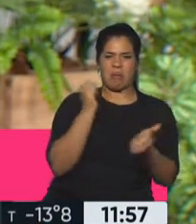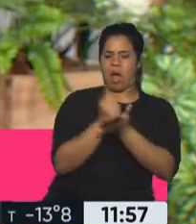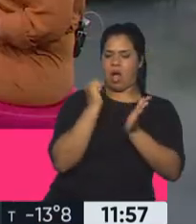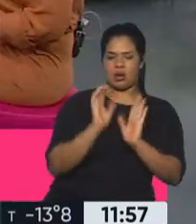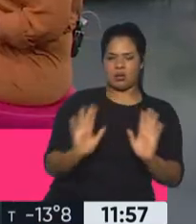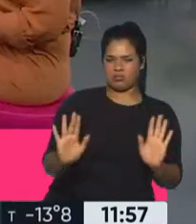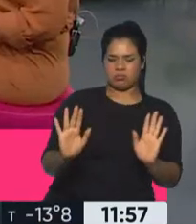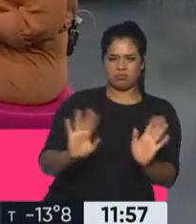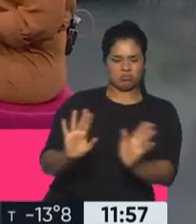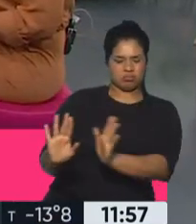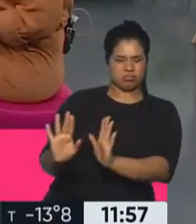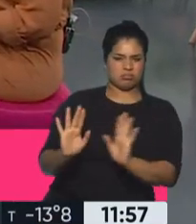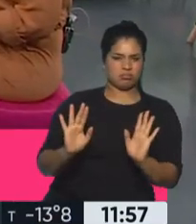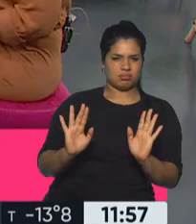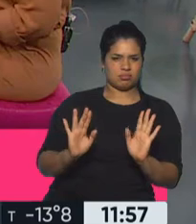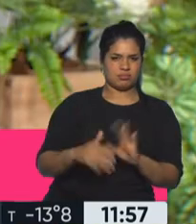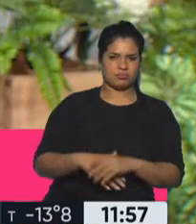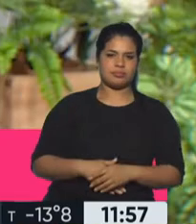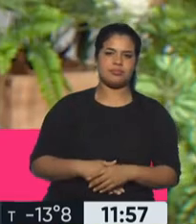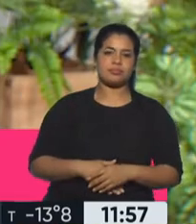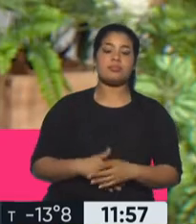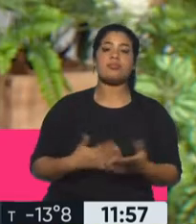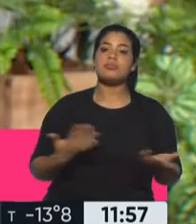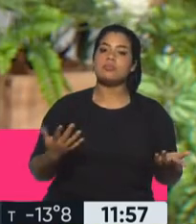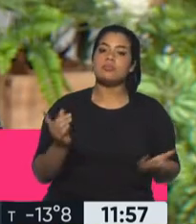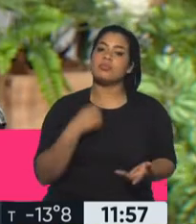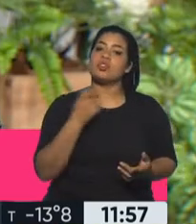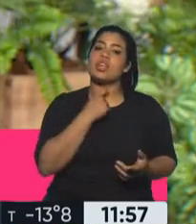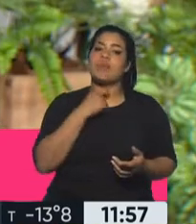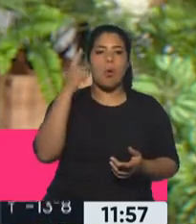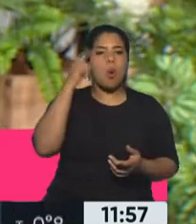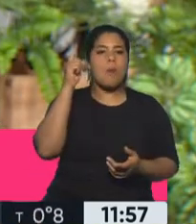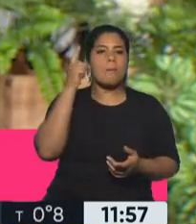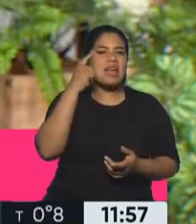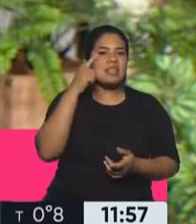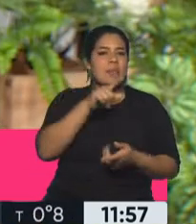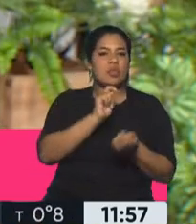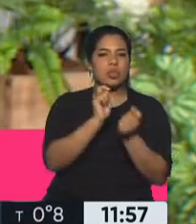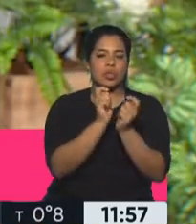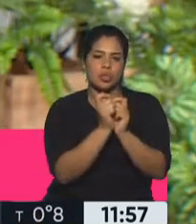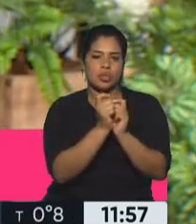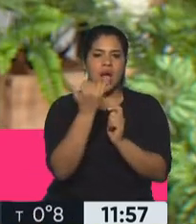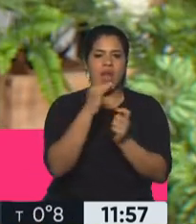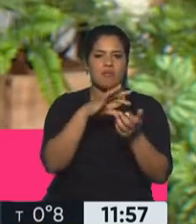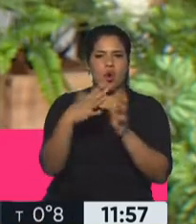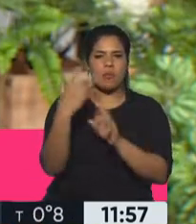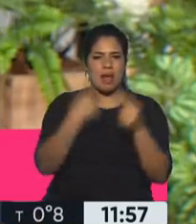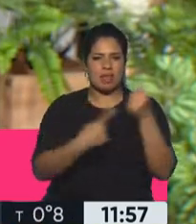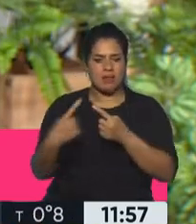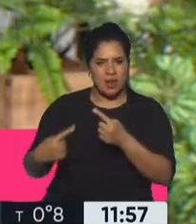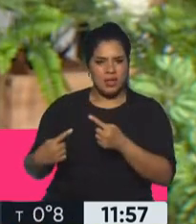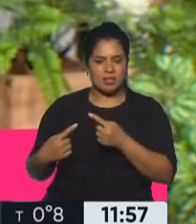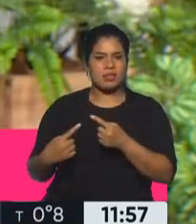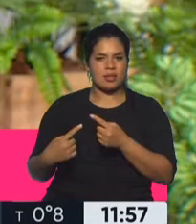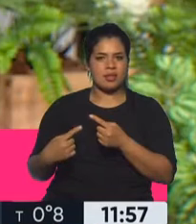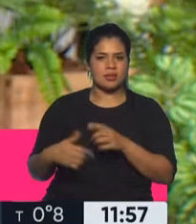muy estigmatizante, muy oscuro, y muy de camino sin salida. Nosotras creemos que hay mucho para hacer, hay muchas disciplinas y actores sociales que tienen para aportar, y